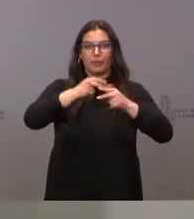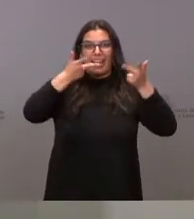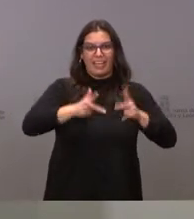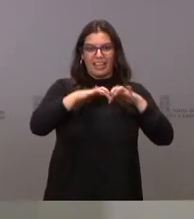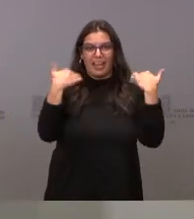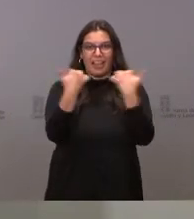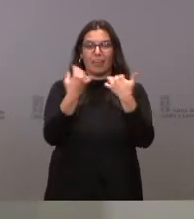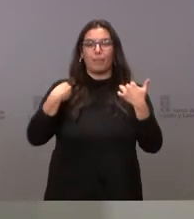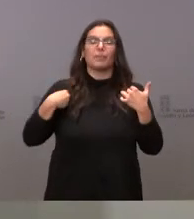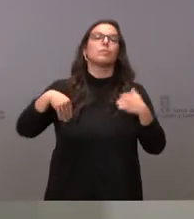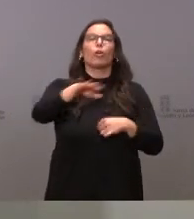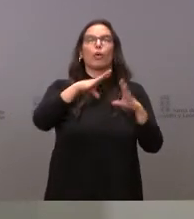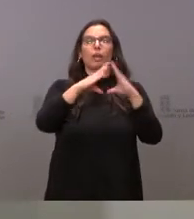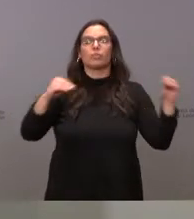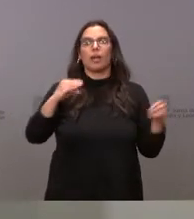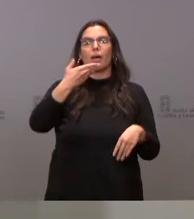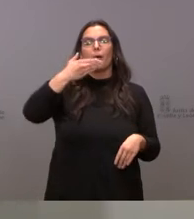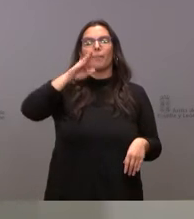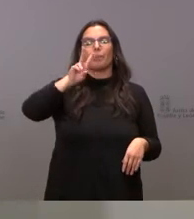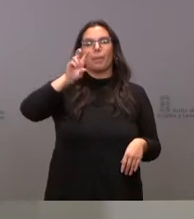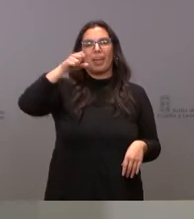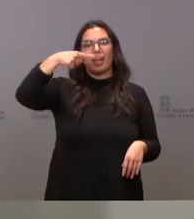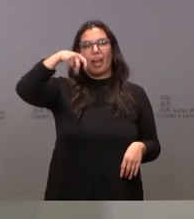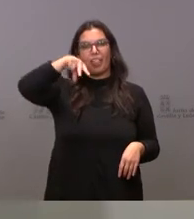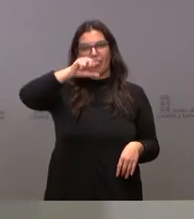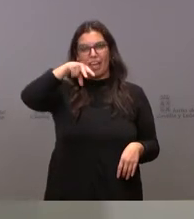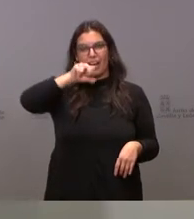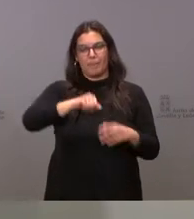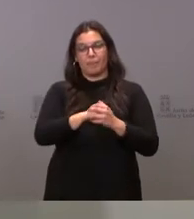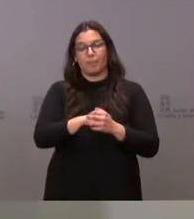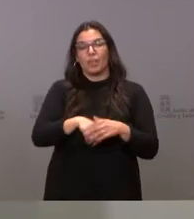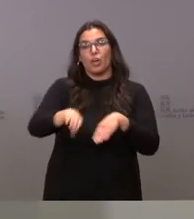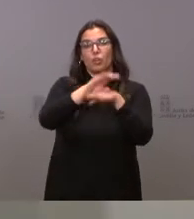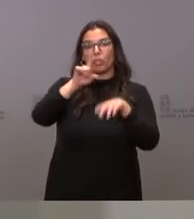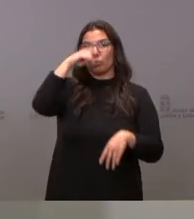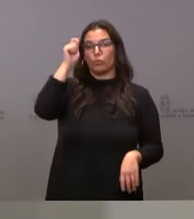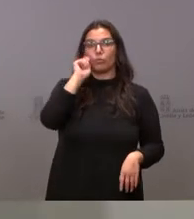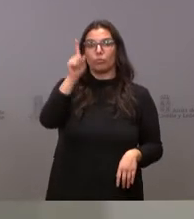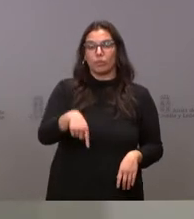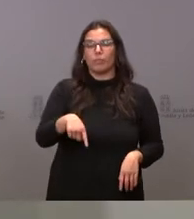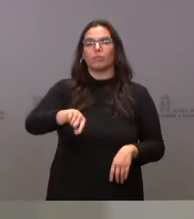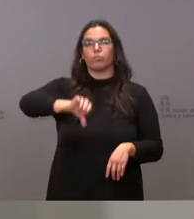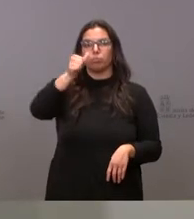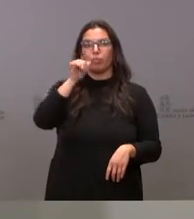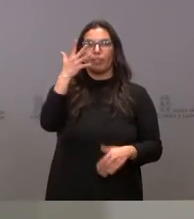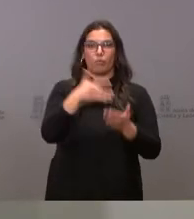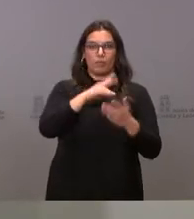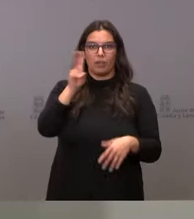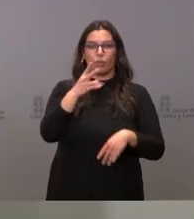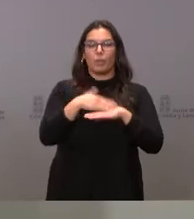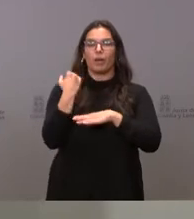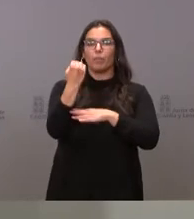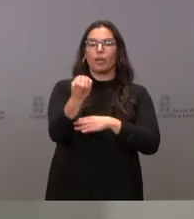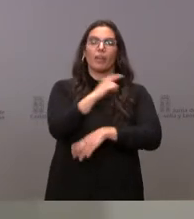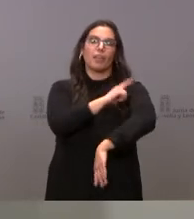de Vega Zana, en la ciudad de León. La Consejería de Cultura y Turismo aprueba también 5.000 euros para apoyar el deporte